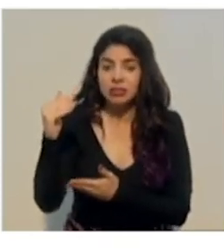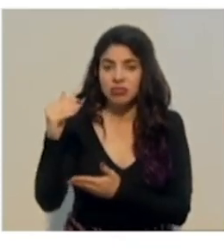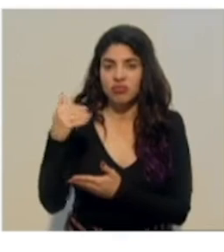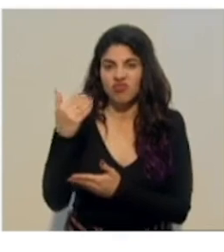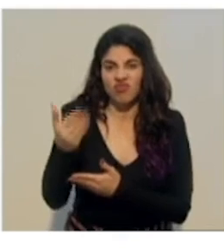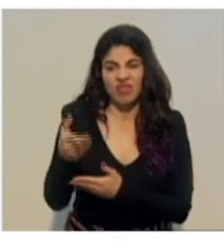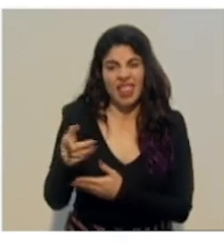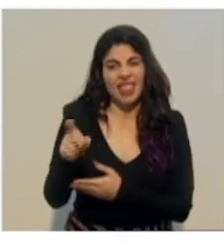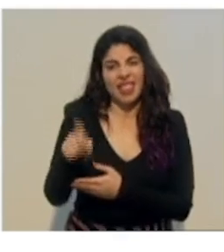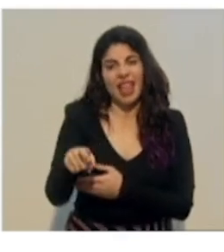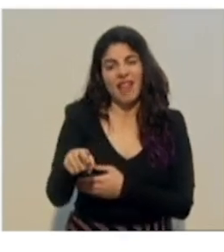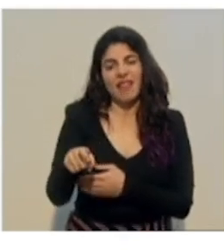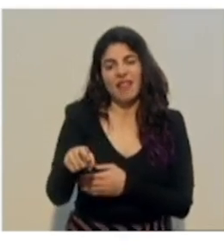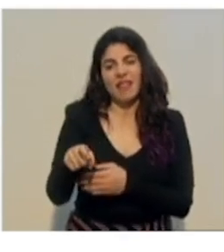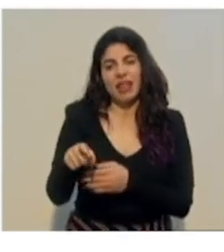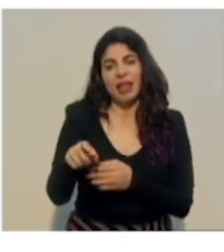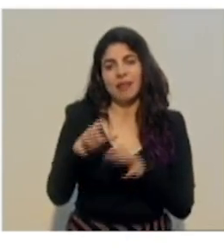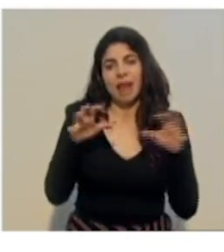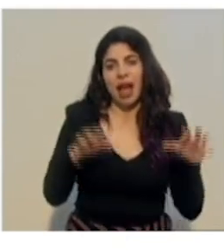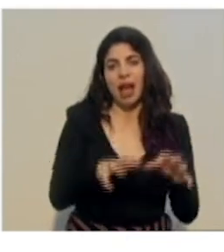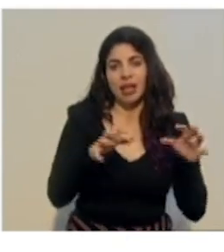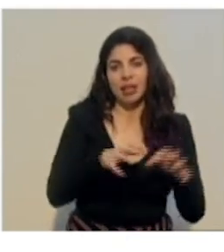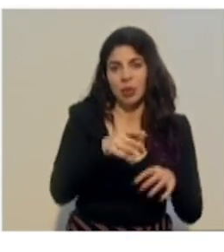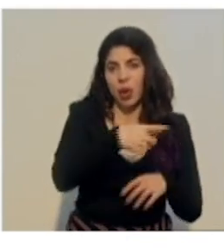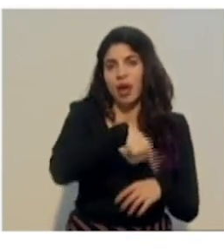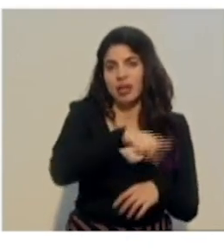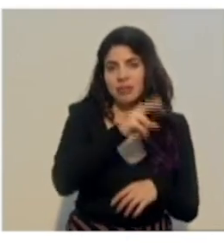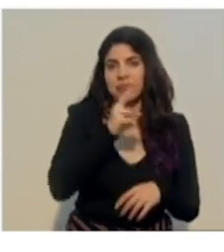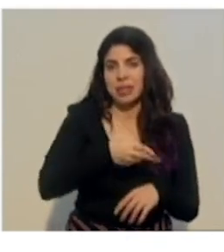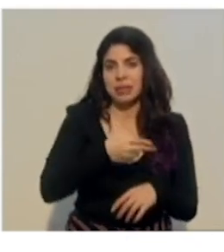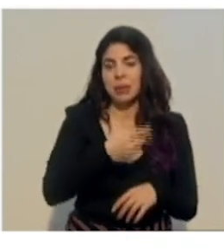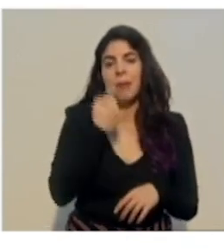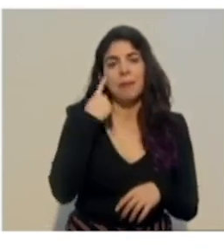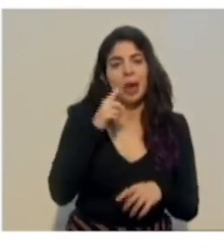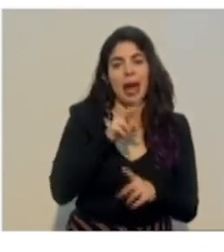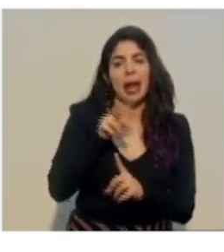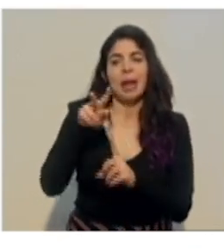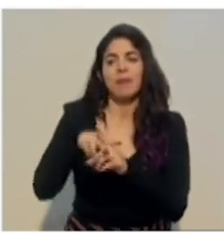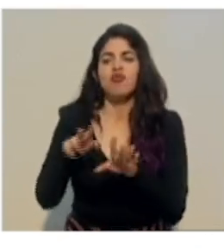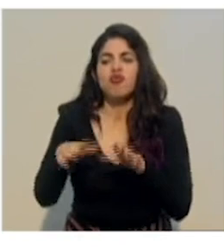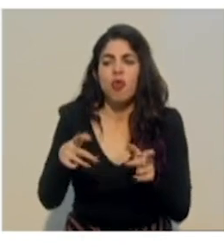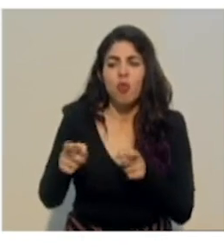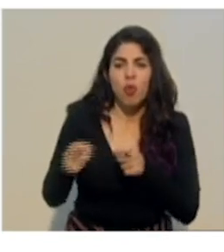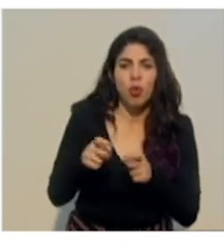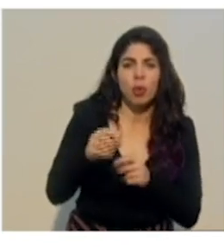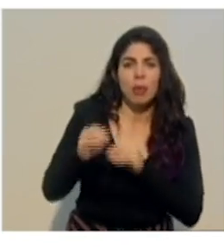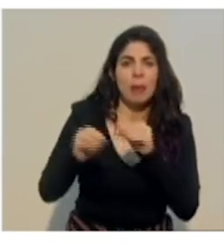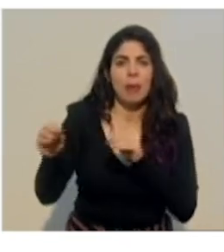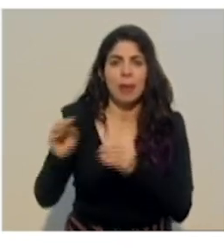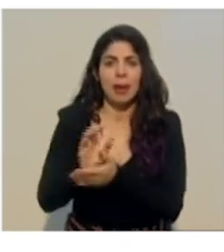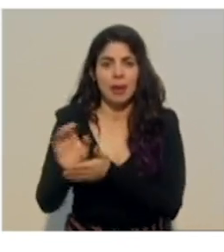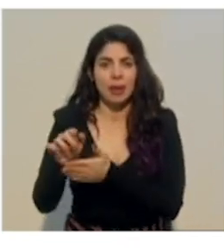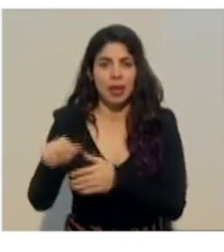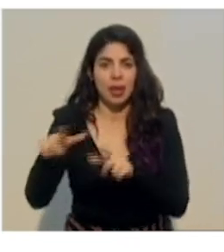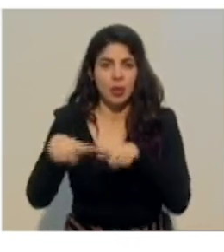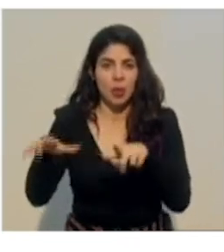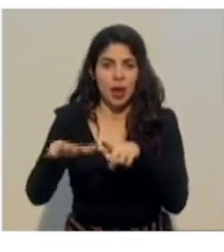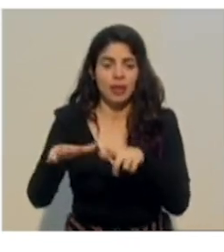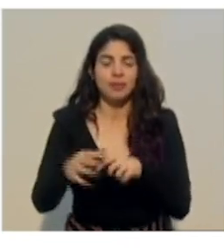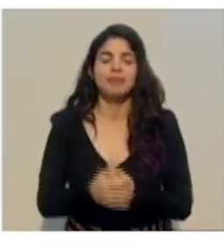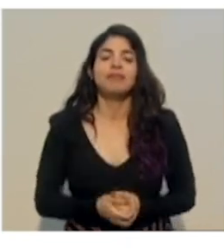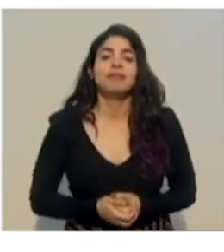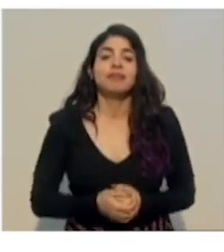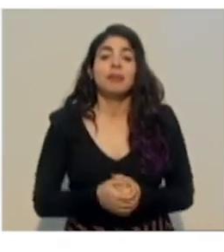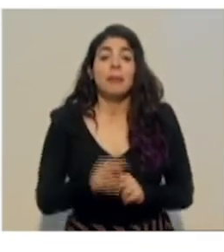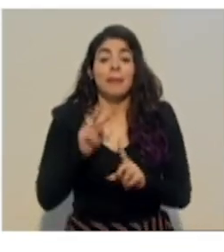acciones para el control del contagio en el territorio. Desde la perspectiva de evaluación